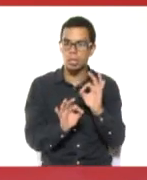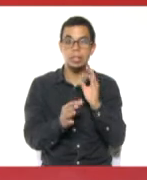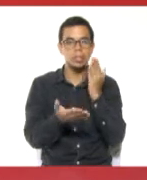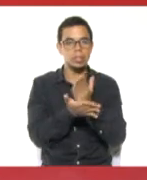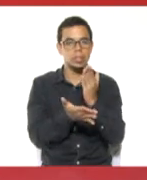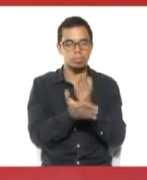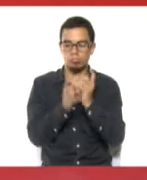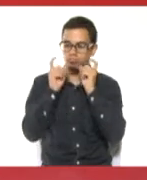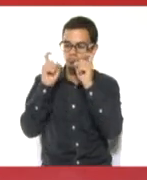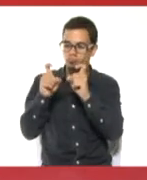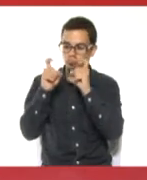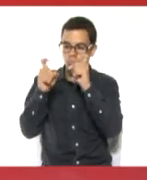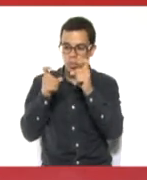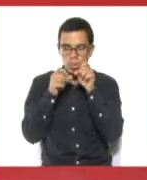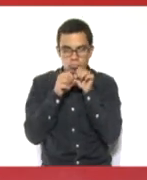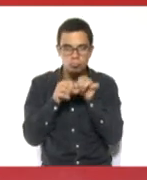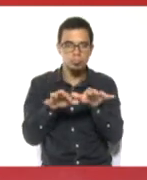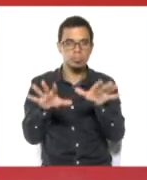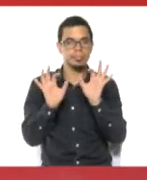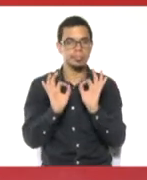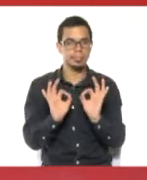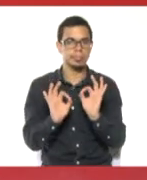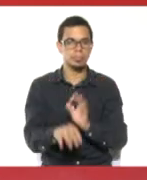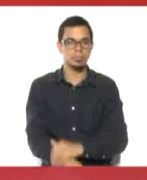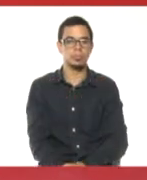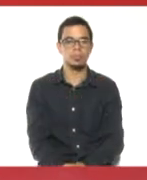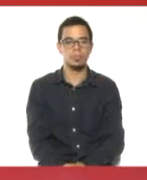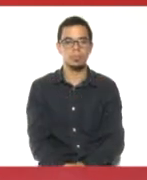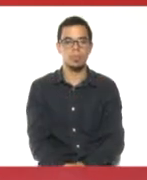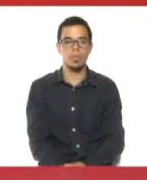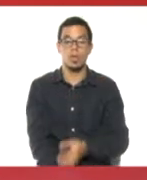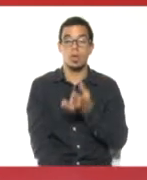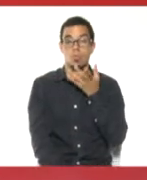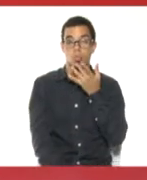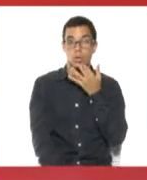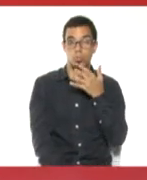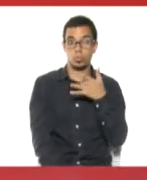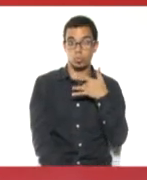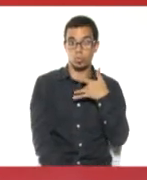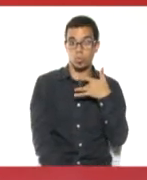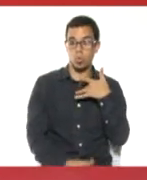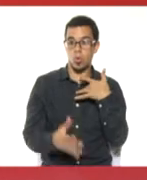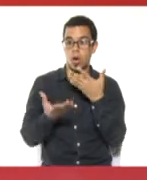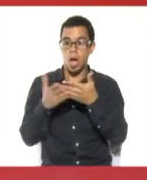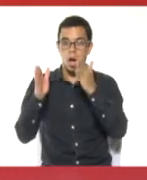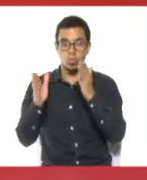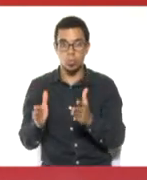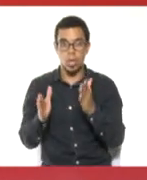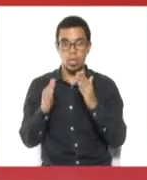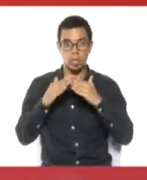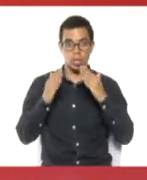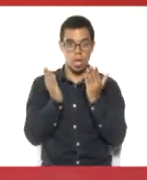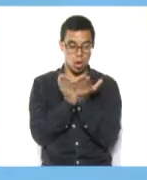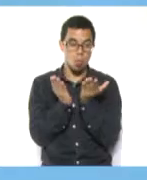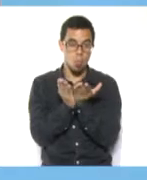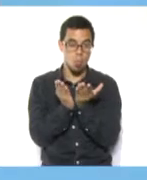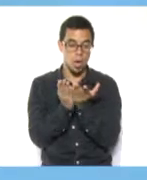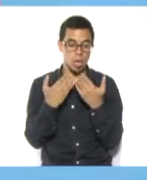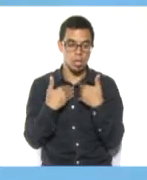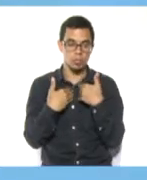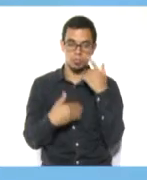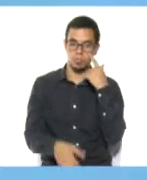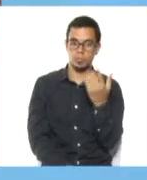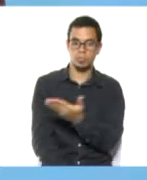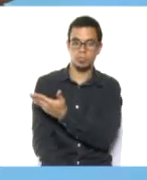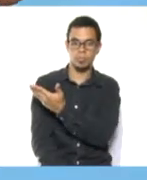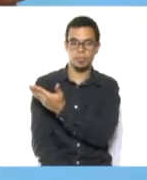este pesebre que yo también hice con mis niños y niñas en la escuela, que esto lo hicimos con arcilla. Ya es